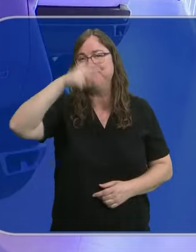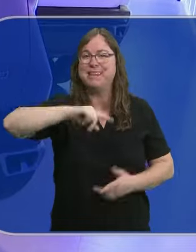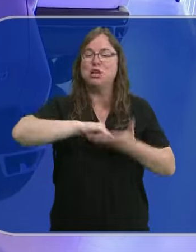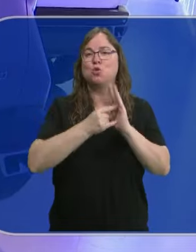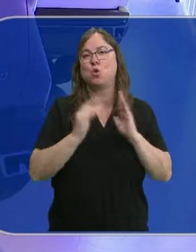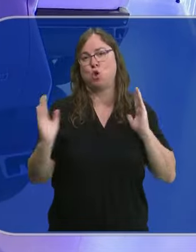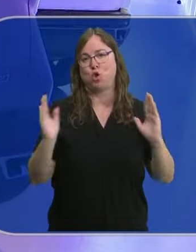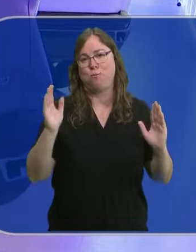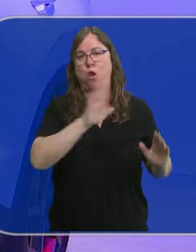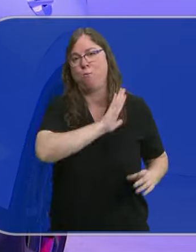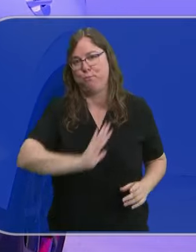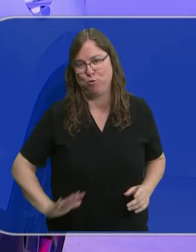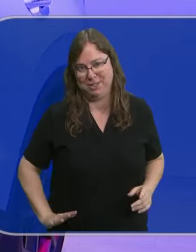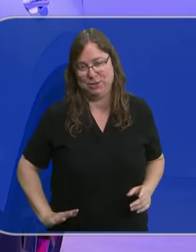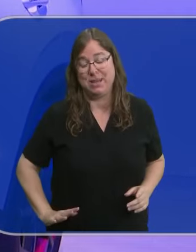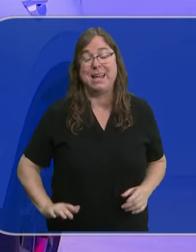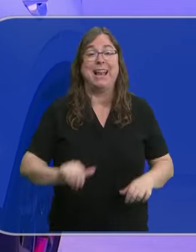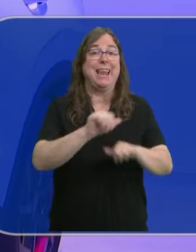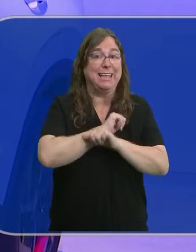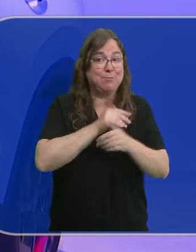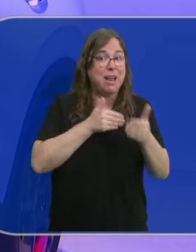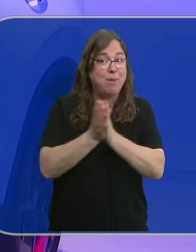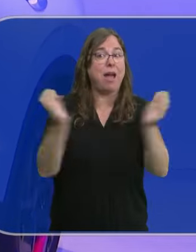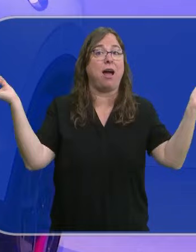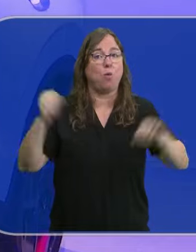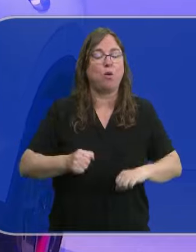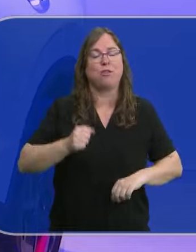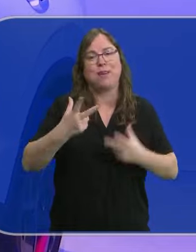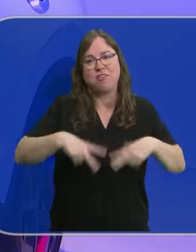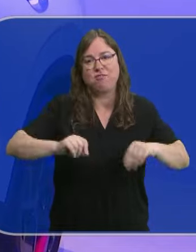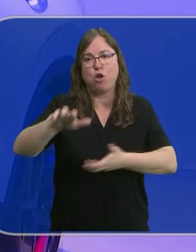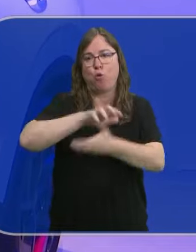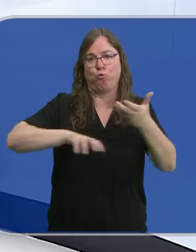provisional y espera poder llegar a un acuerdo que acabe con el conflicto.